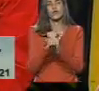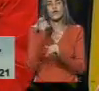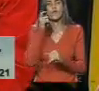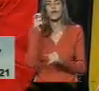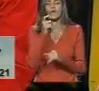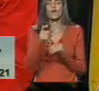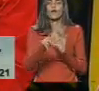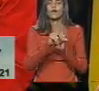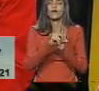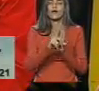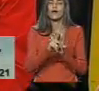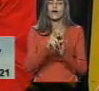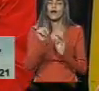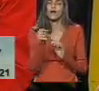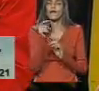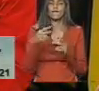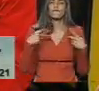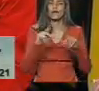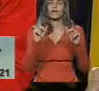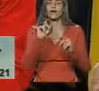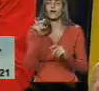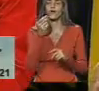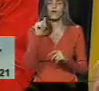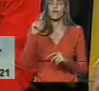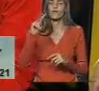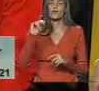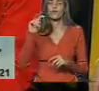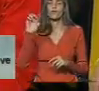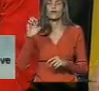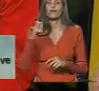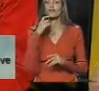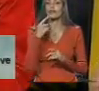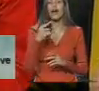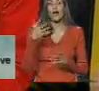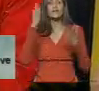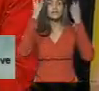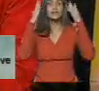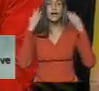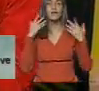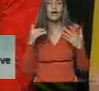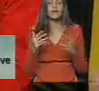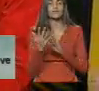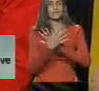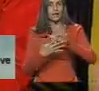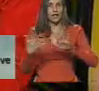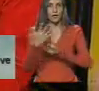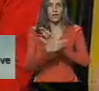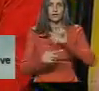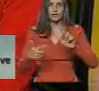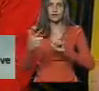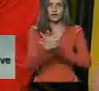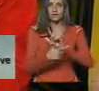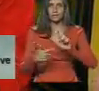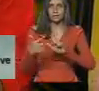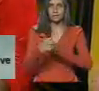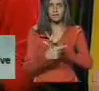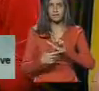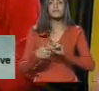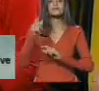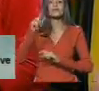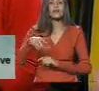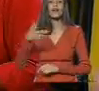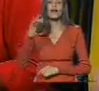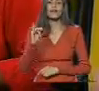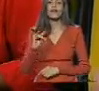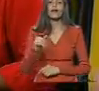pueblolegislador, arroba vive.gov.v, decirle que allí está Sandra, con el lenguaje de señas, y